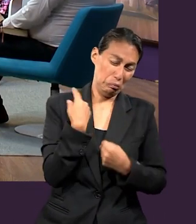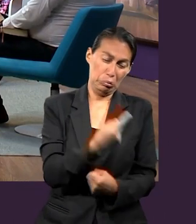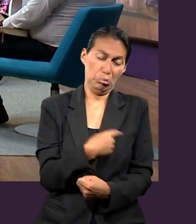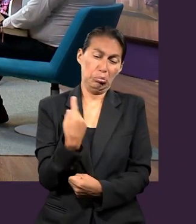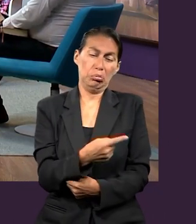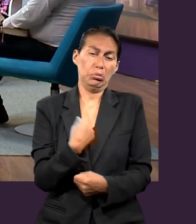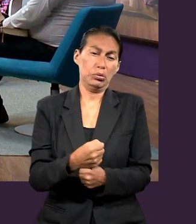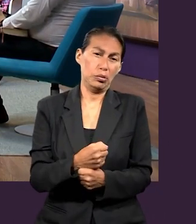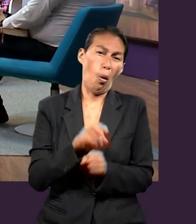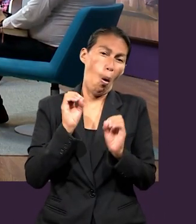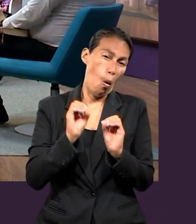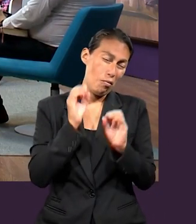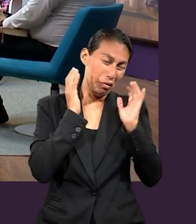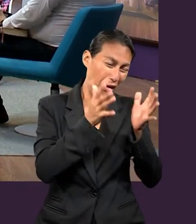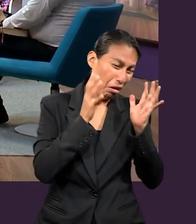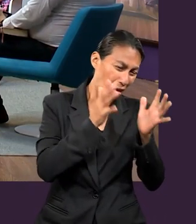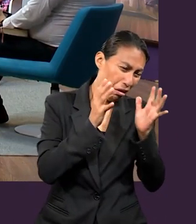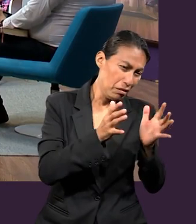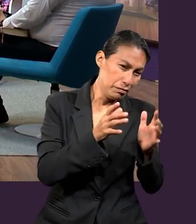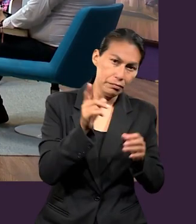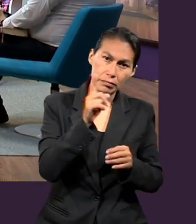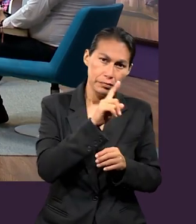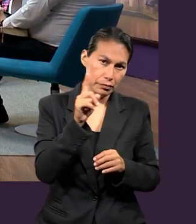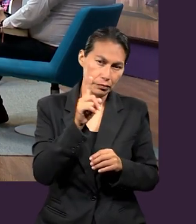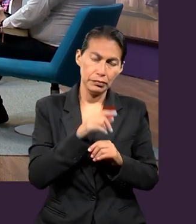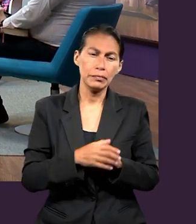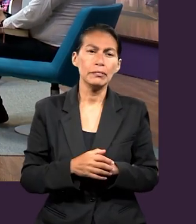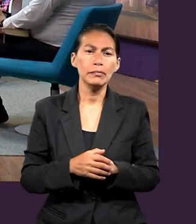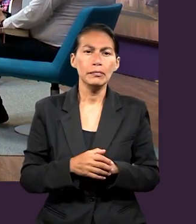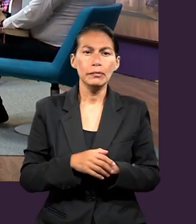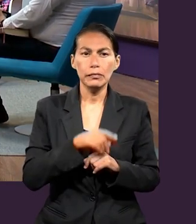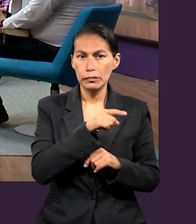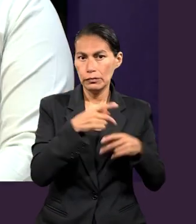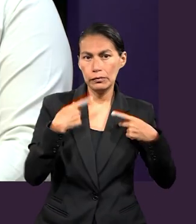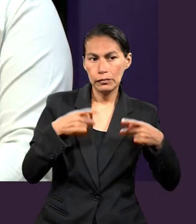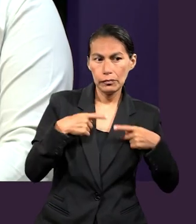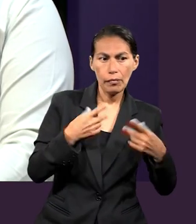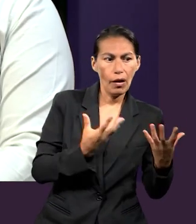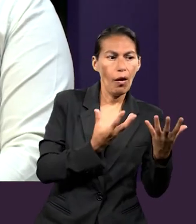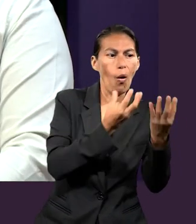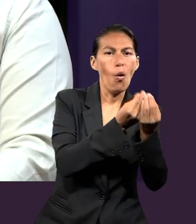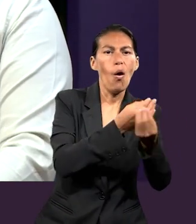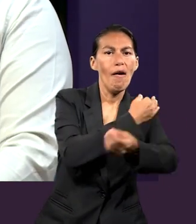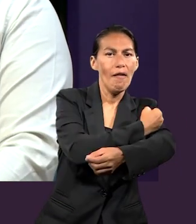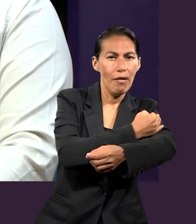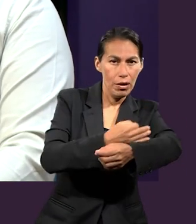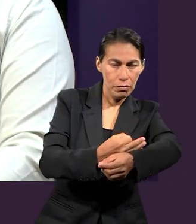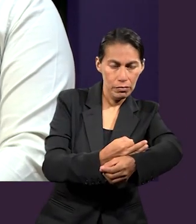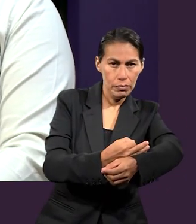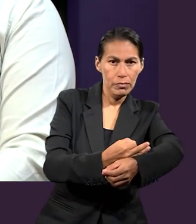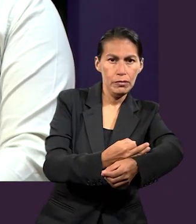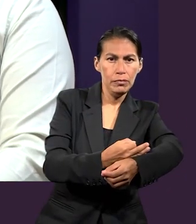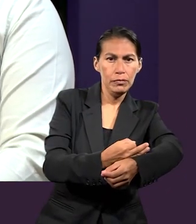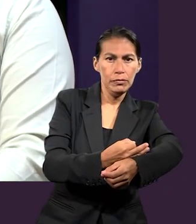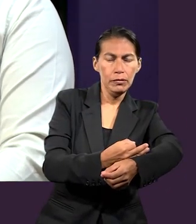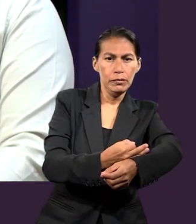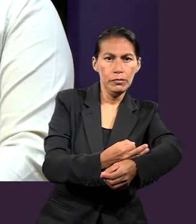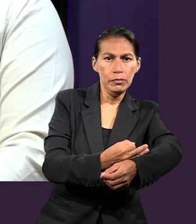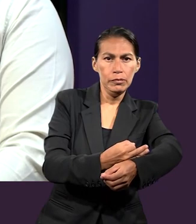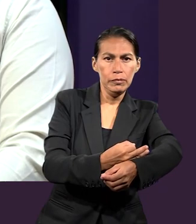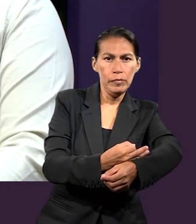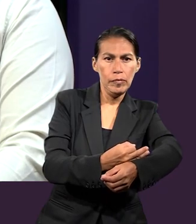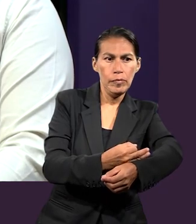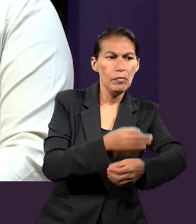recibía algún regaño, sino que era alguien que vivía y convivía con la familia, que era alguien